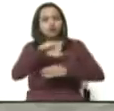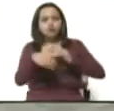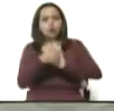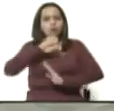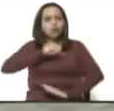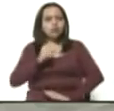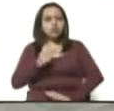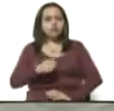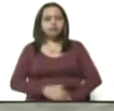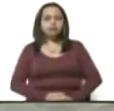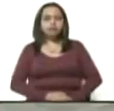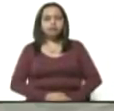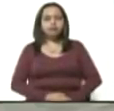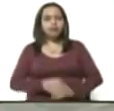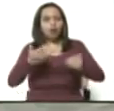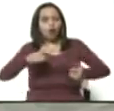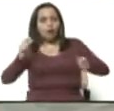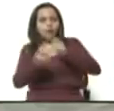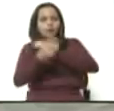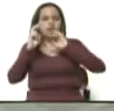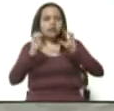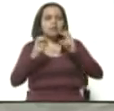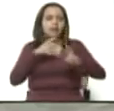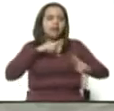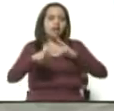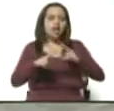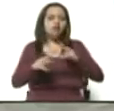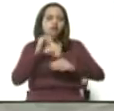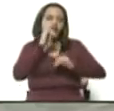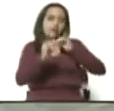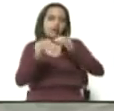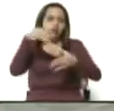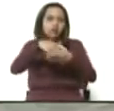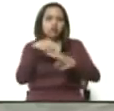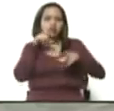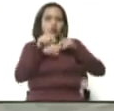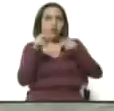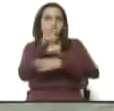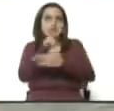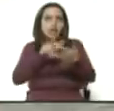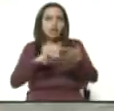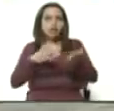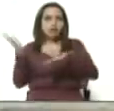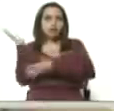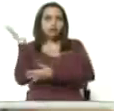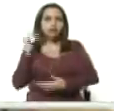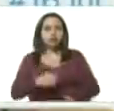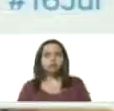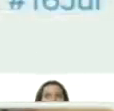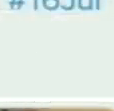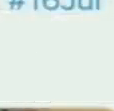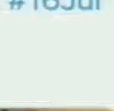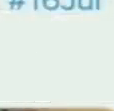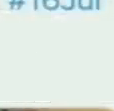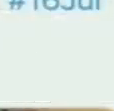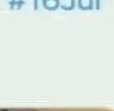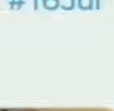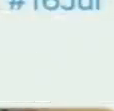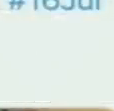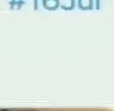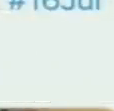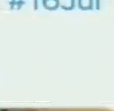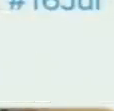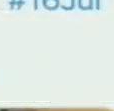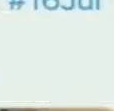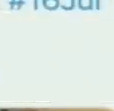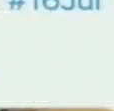A esta hora cambiamos de materia, vamos a vincularnos con información también en redes sociales, lo leemos para ustedes, vamos a verlo. Y este es un tuit de